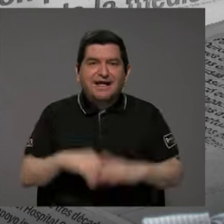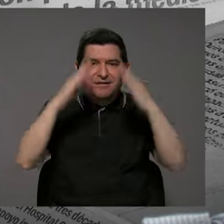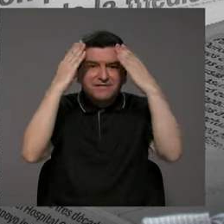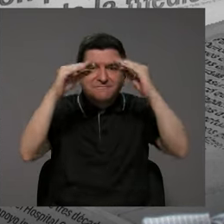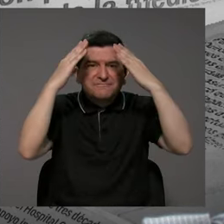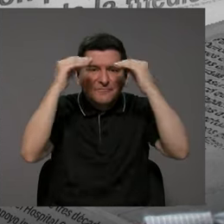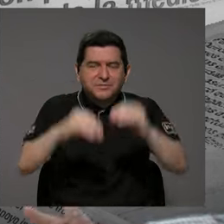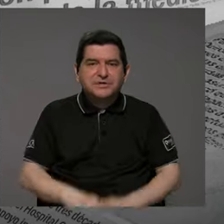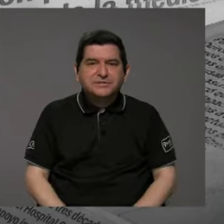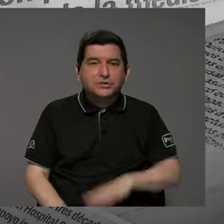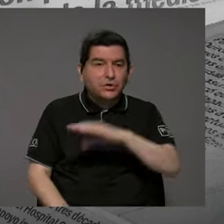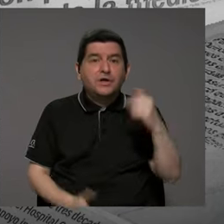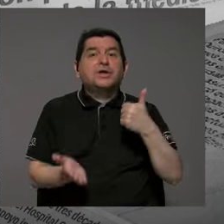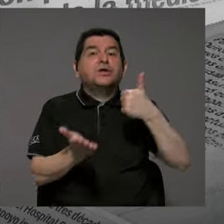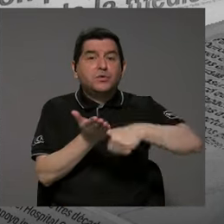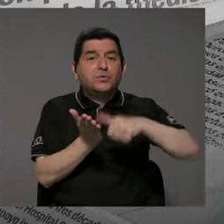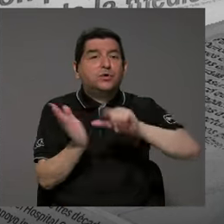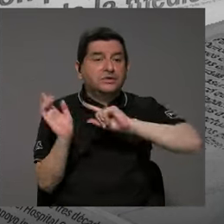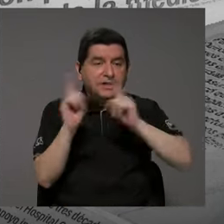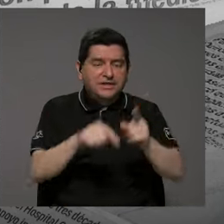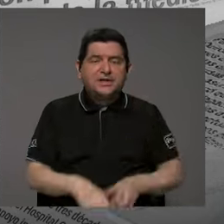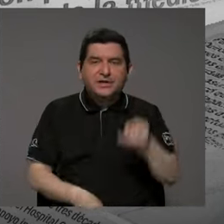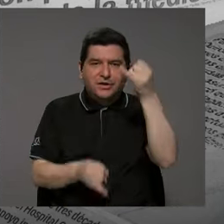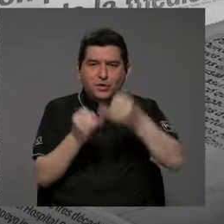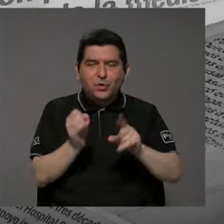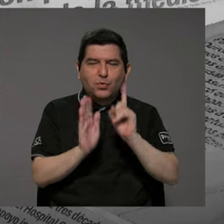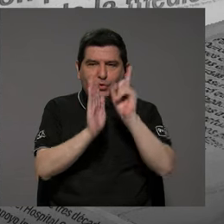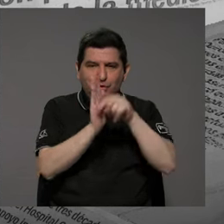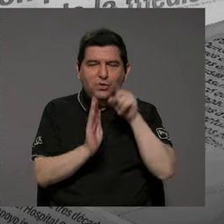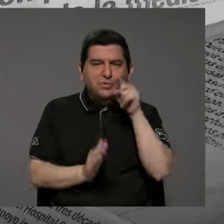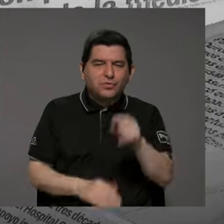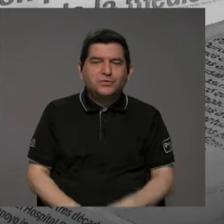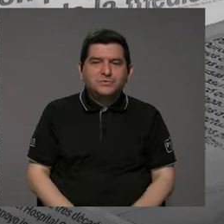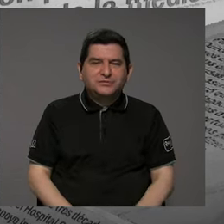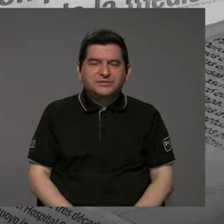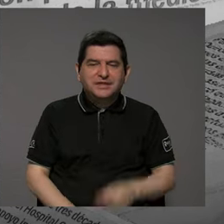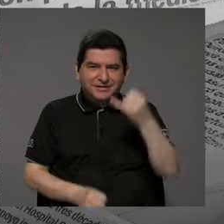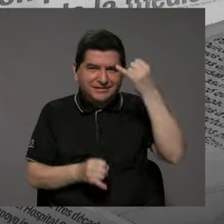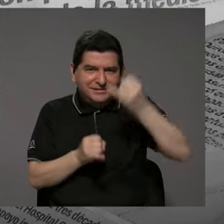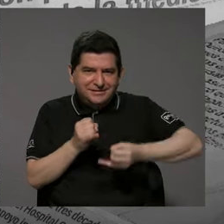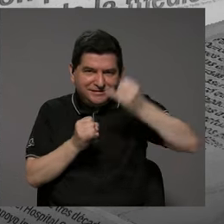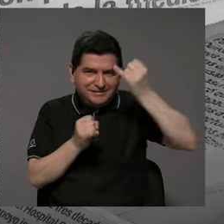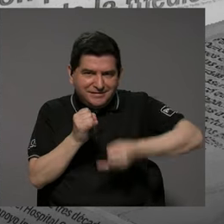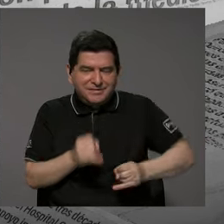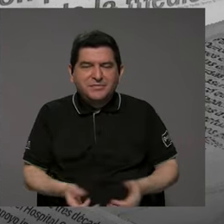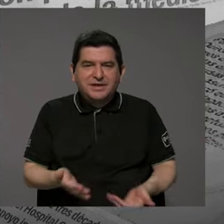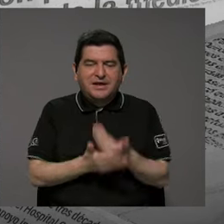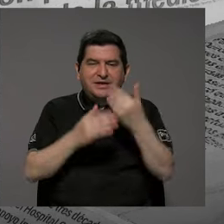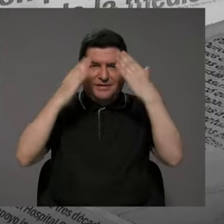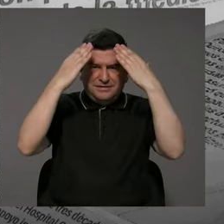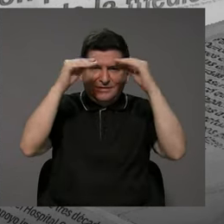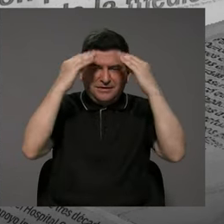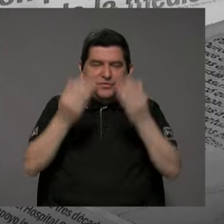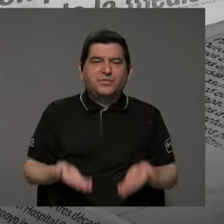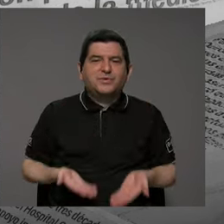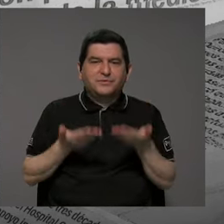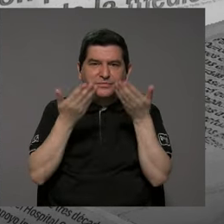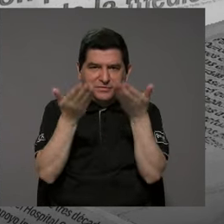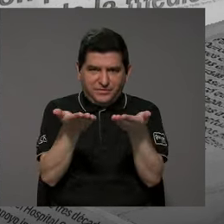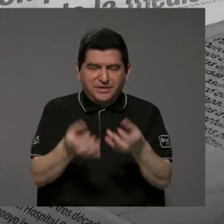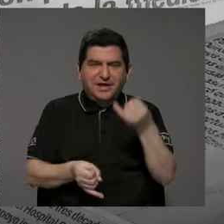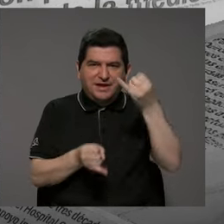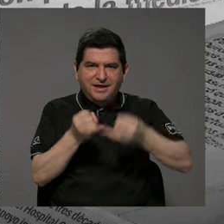informen y que voten. Le dejo el último minuto para que usted haga un cierre sobre este nuevo informe que entregaron